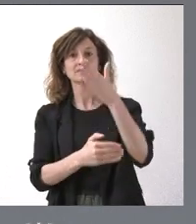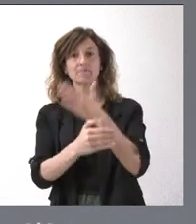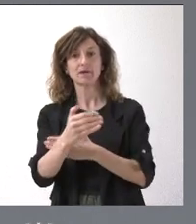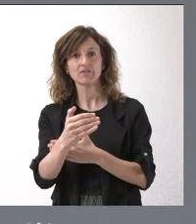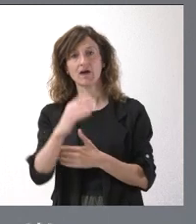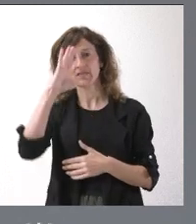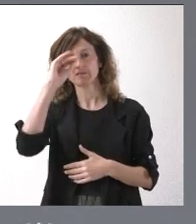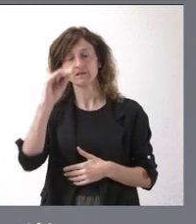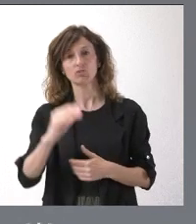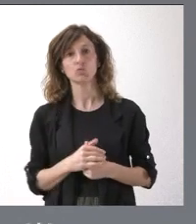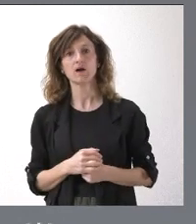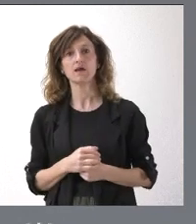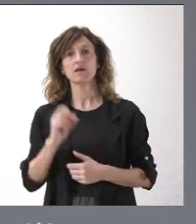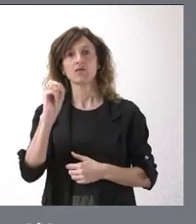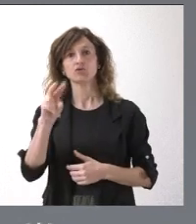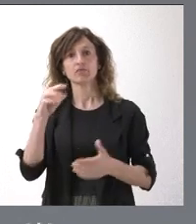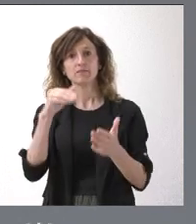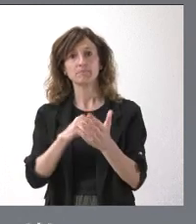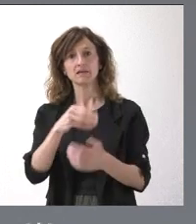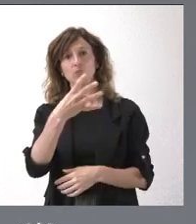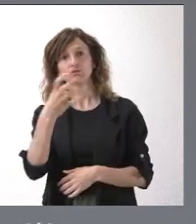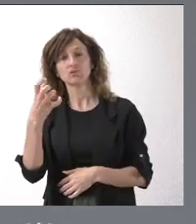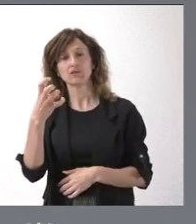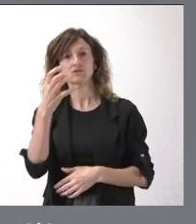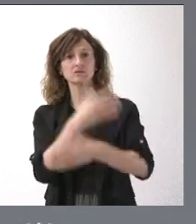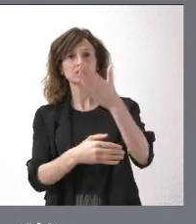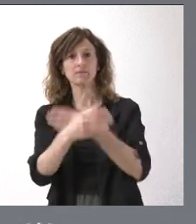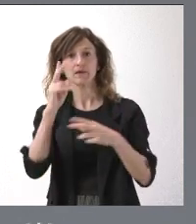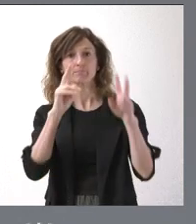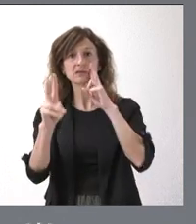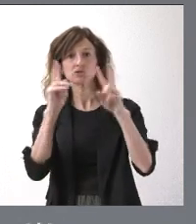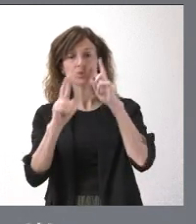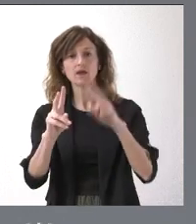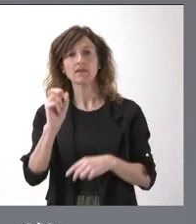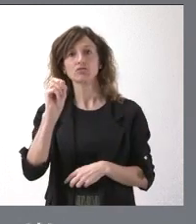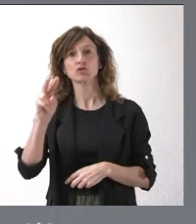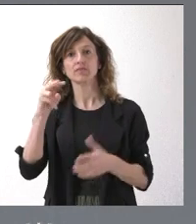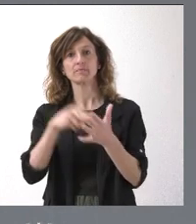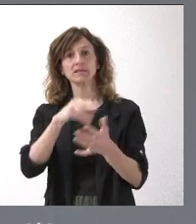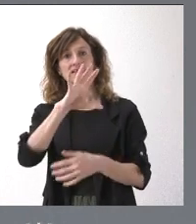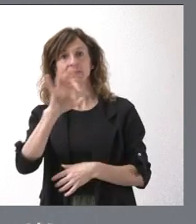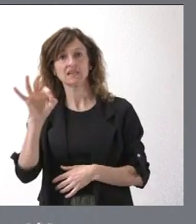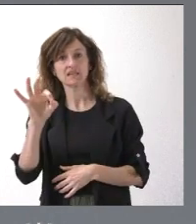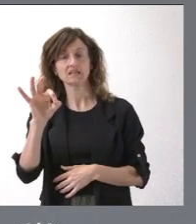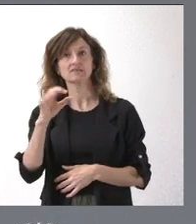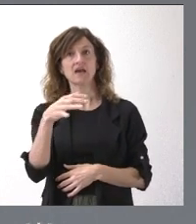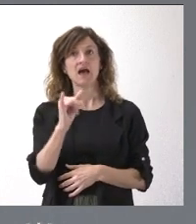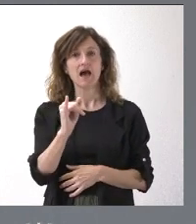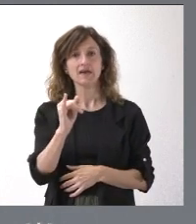intelectual, 12.400 discapacidad visual y 12.500 tienen